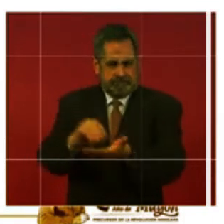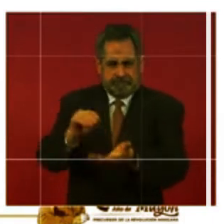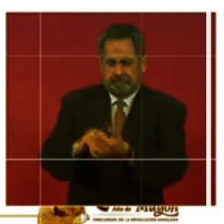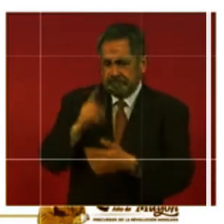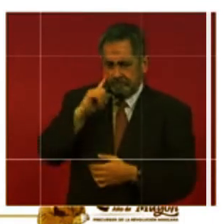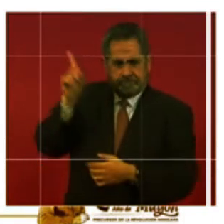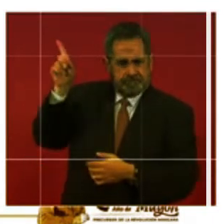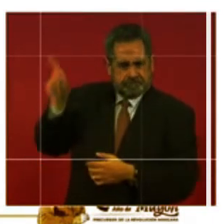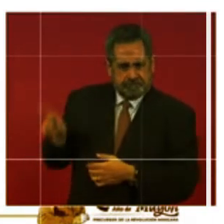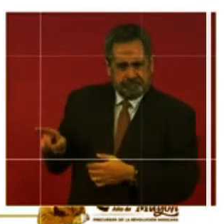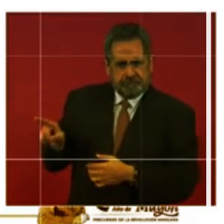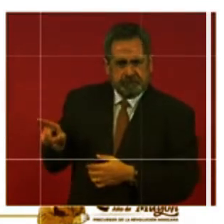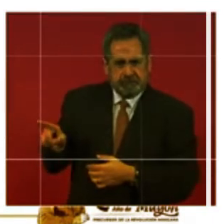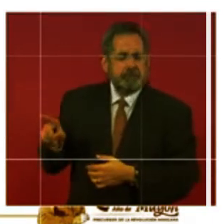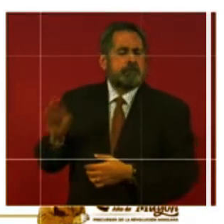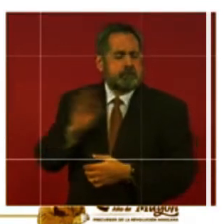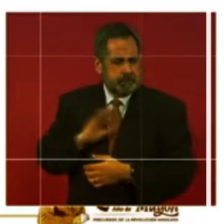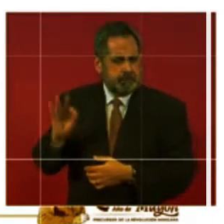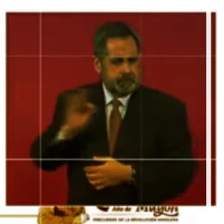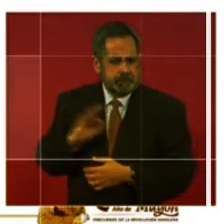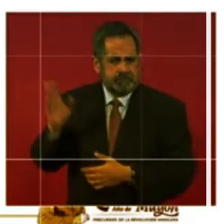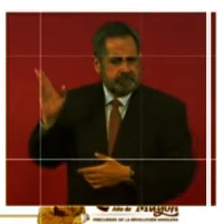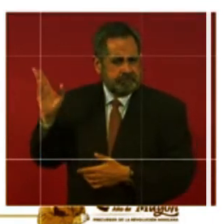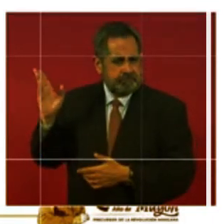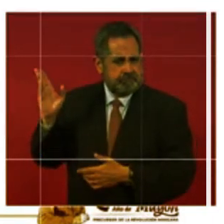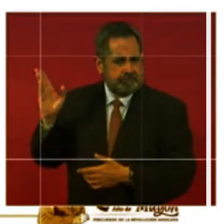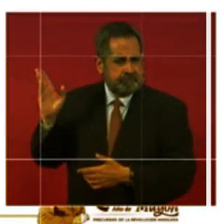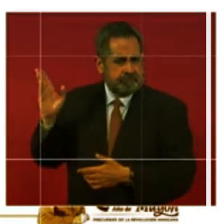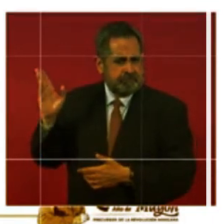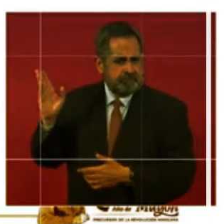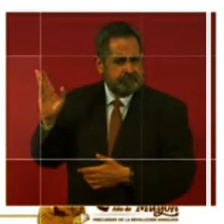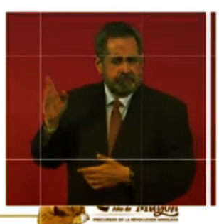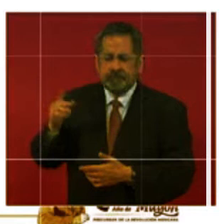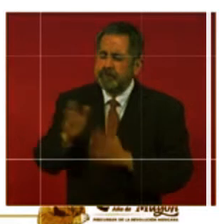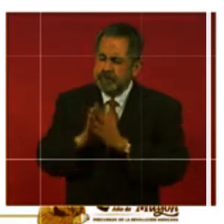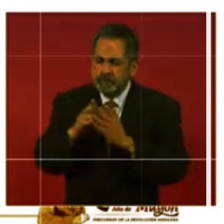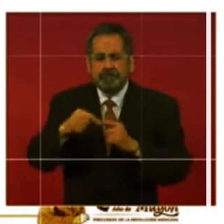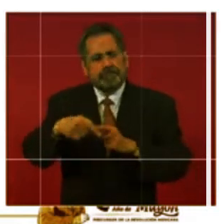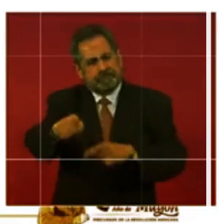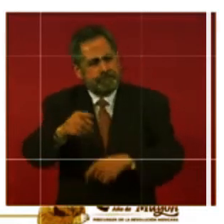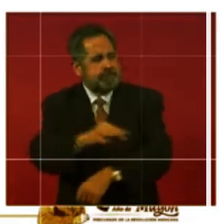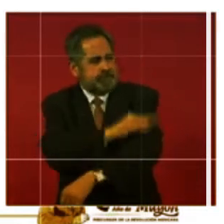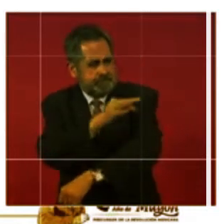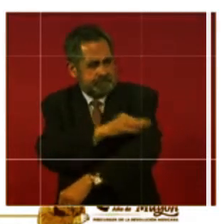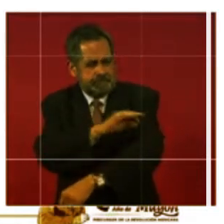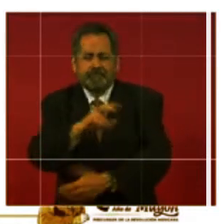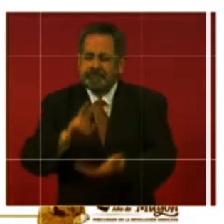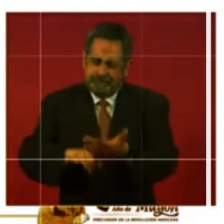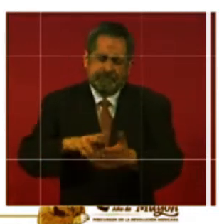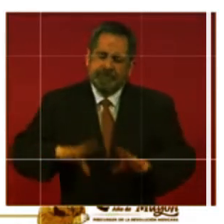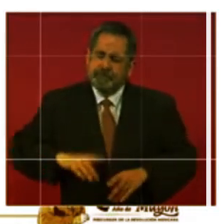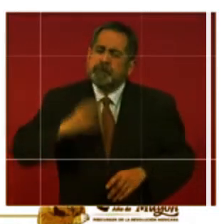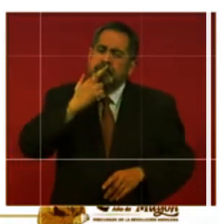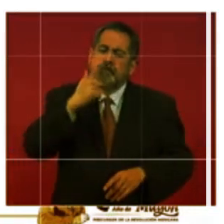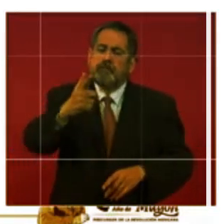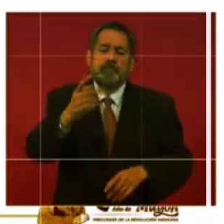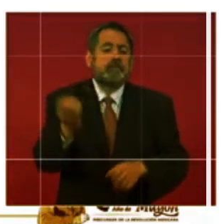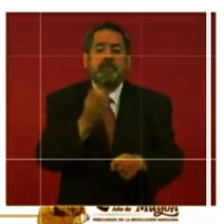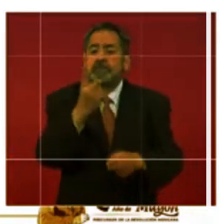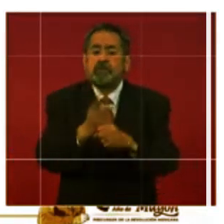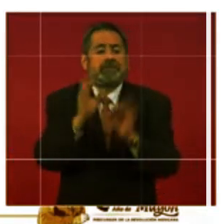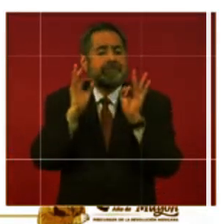prioritaria, y nada más, insisto, vacunémonos, vale la pena, es la oportunidad que tenemos